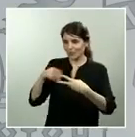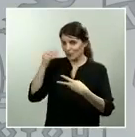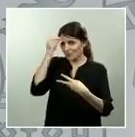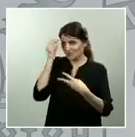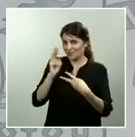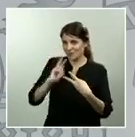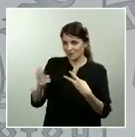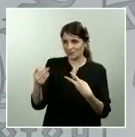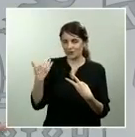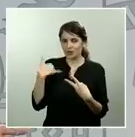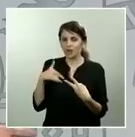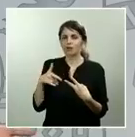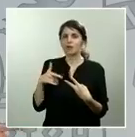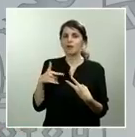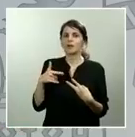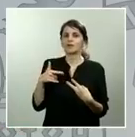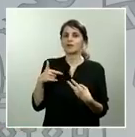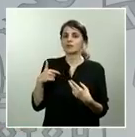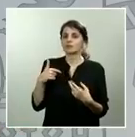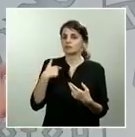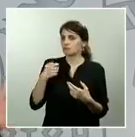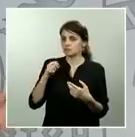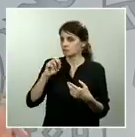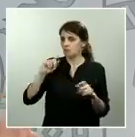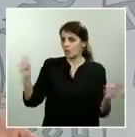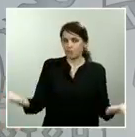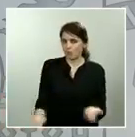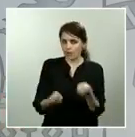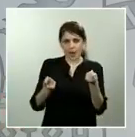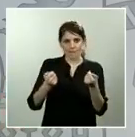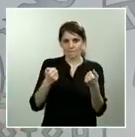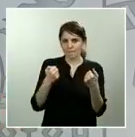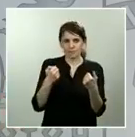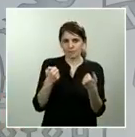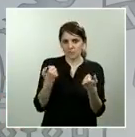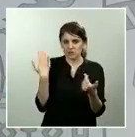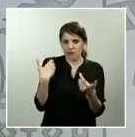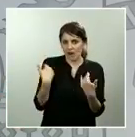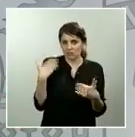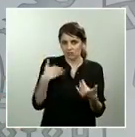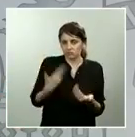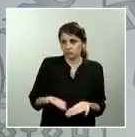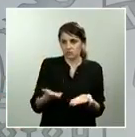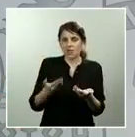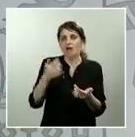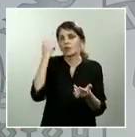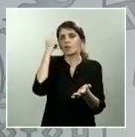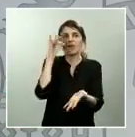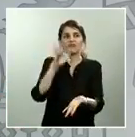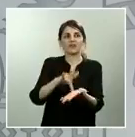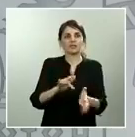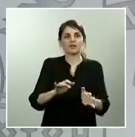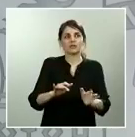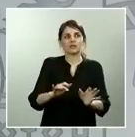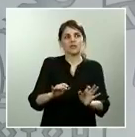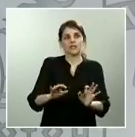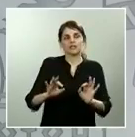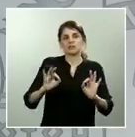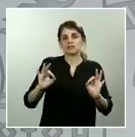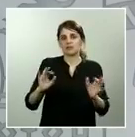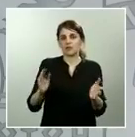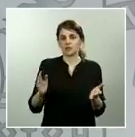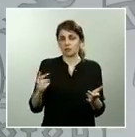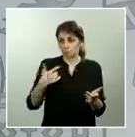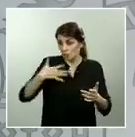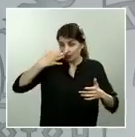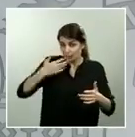de inmediato evidentemente no tengo una fecha en la cabeza en la que yo creo que ya de hecho creo que ya se están subiendo a esa